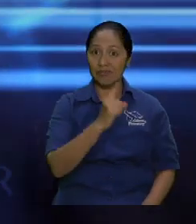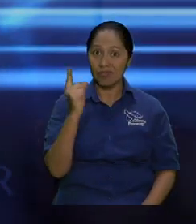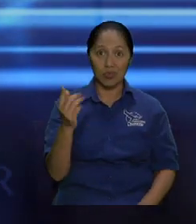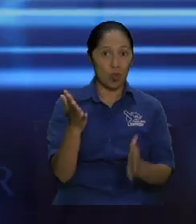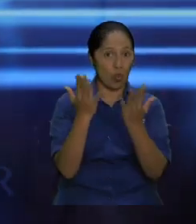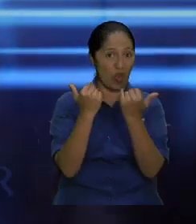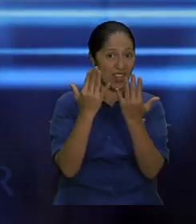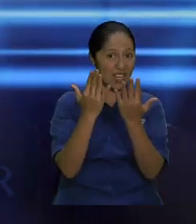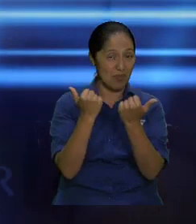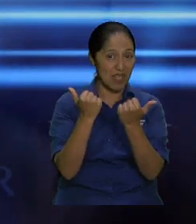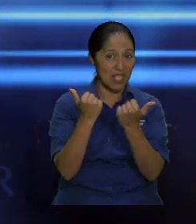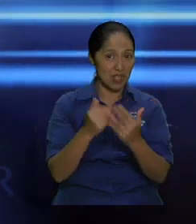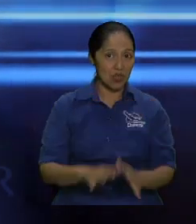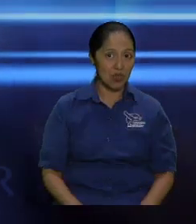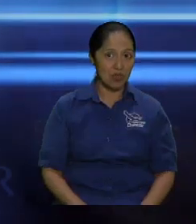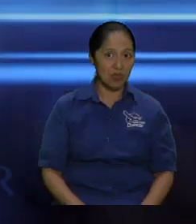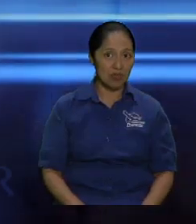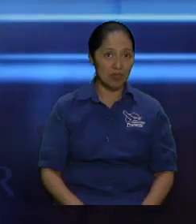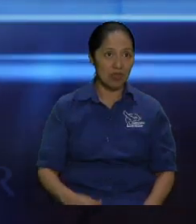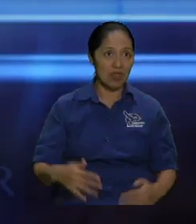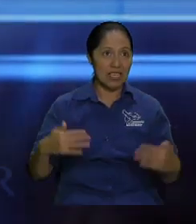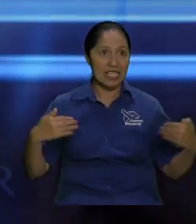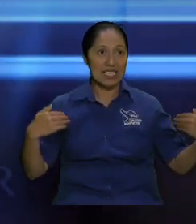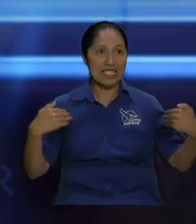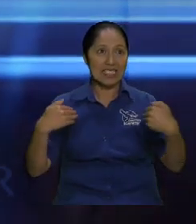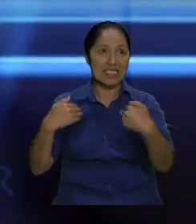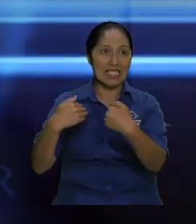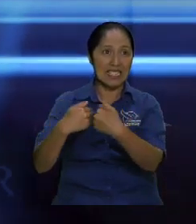y se acercaron hasta las puertas de la muerte